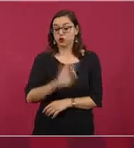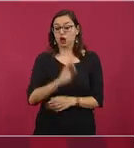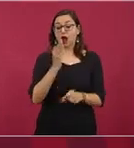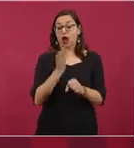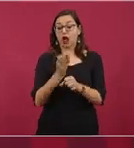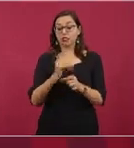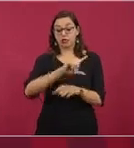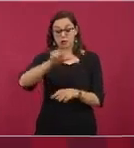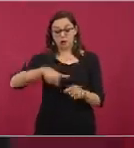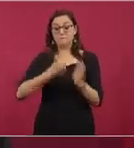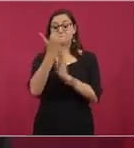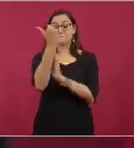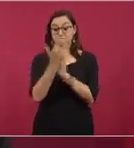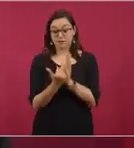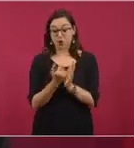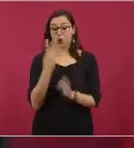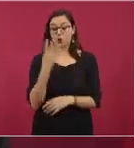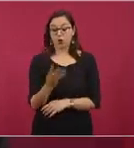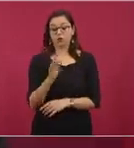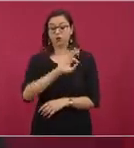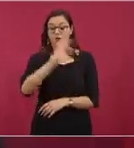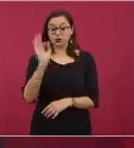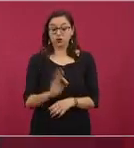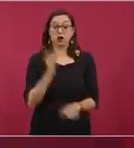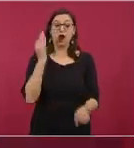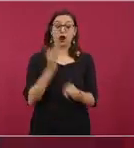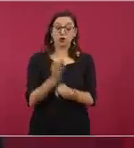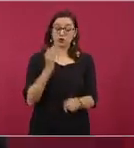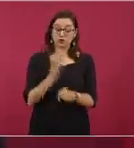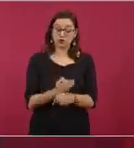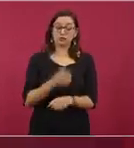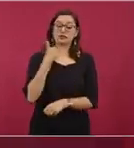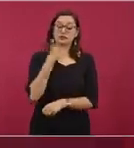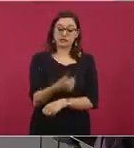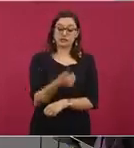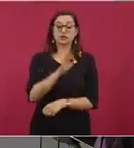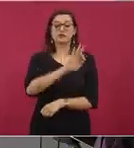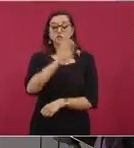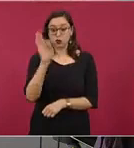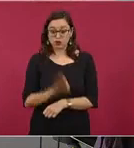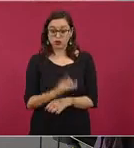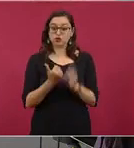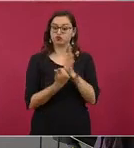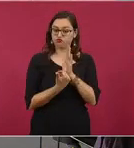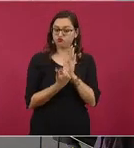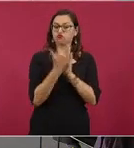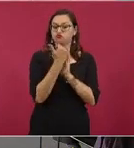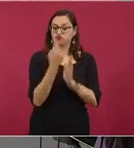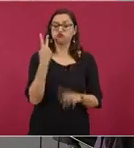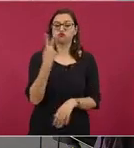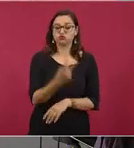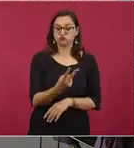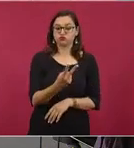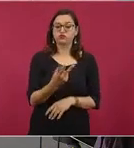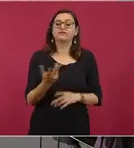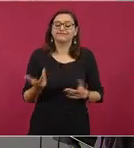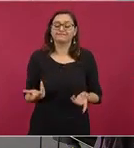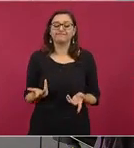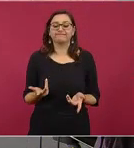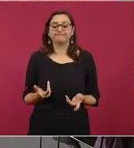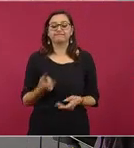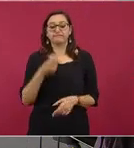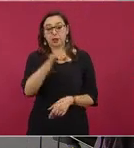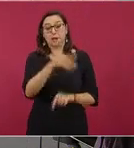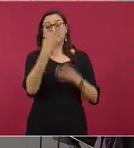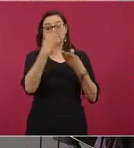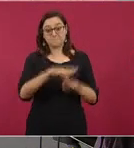ahora por esto ha ido subiendo la decisión de ayer la tomaron en